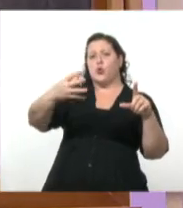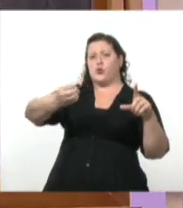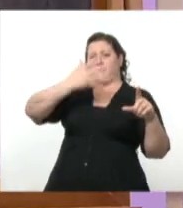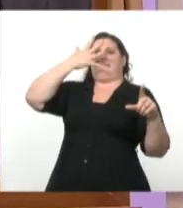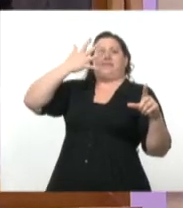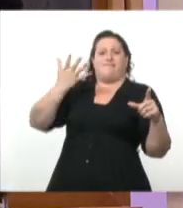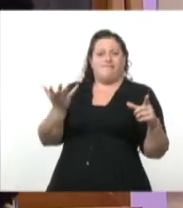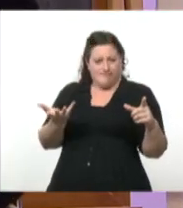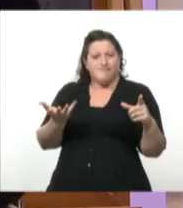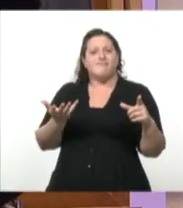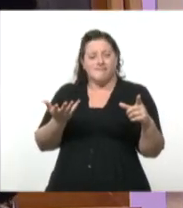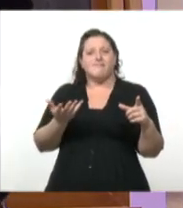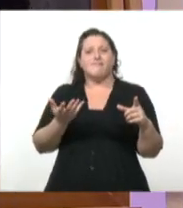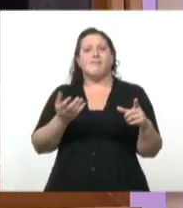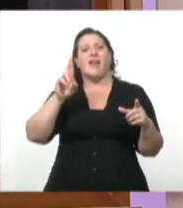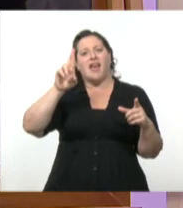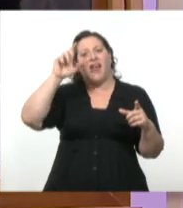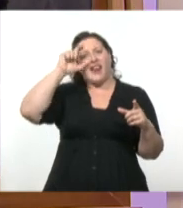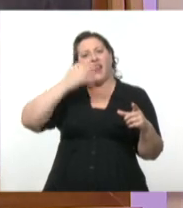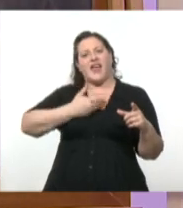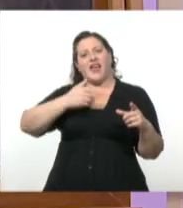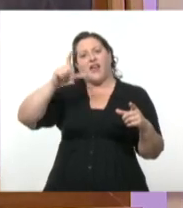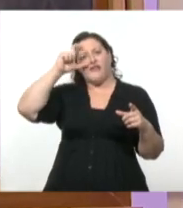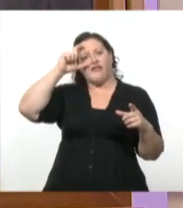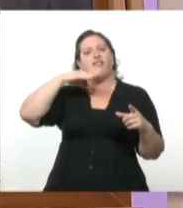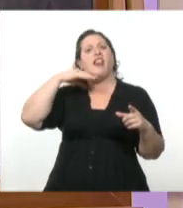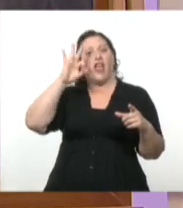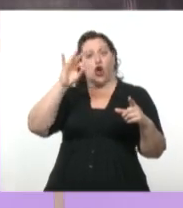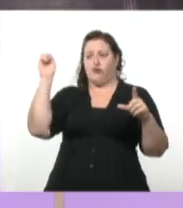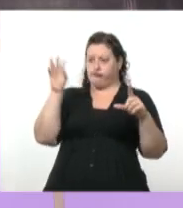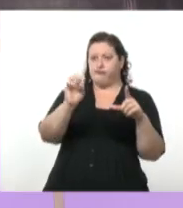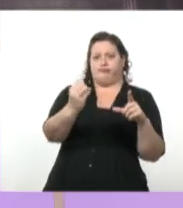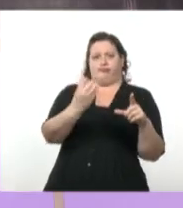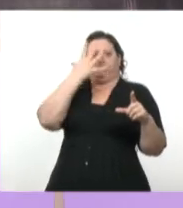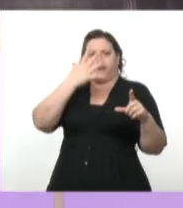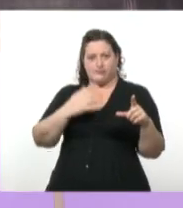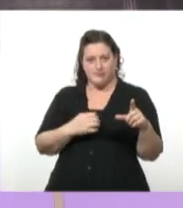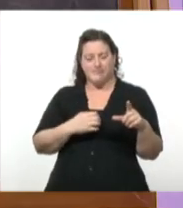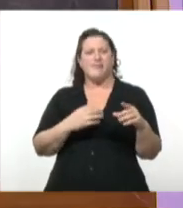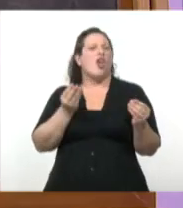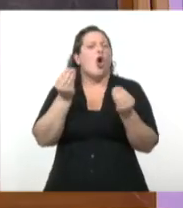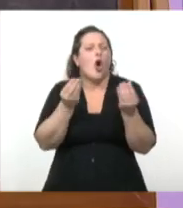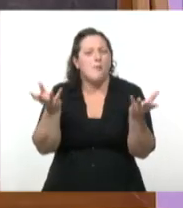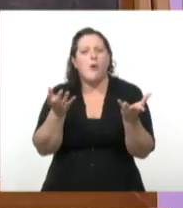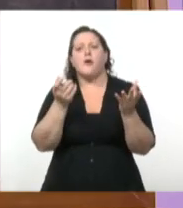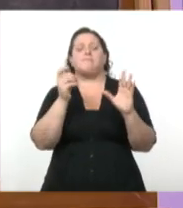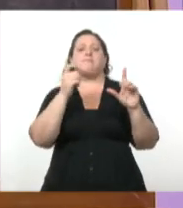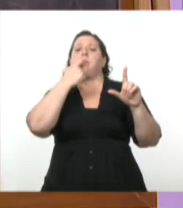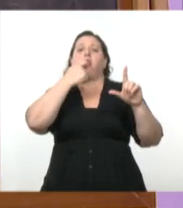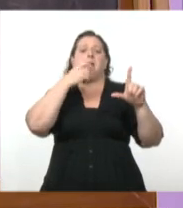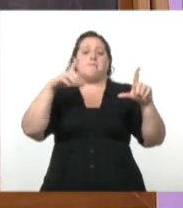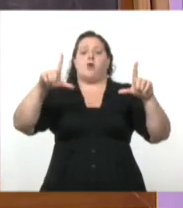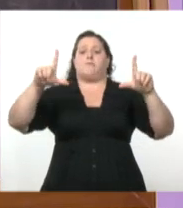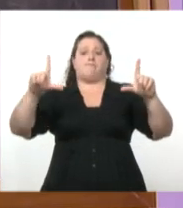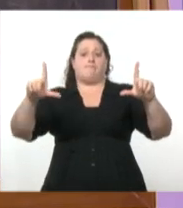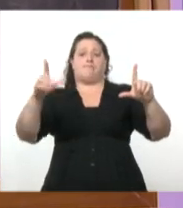qué más vamos a tener que nos va a vincular esta esfera que estamos haciendo al espacio? Vamos a tener una sombra proyectada. Claro. ¿No?